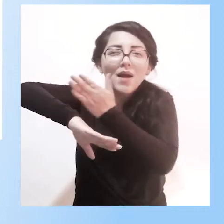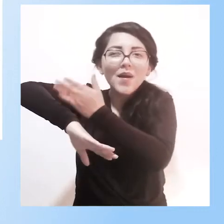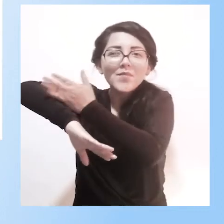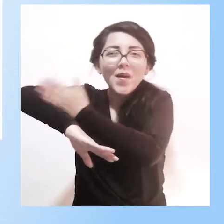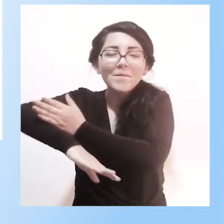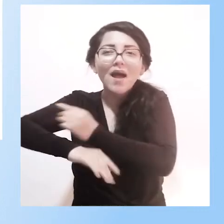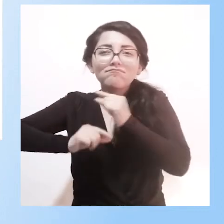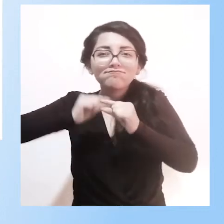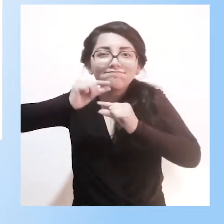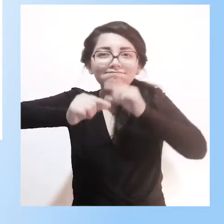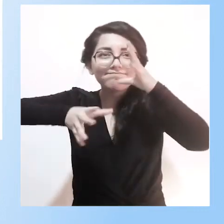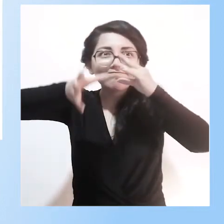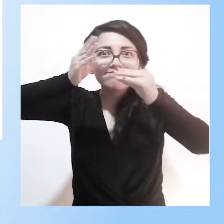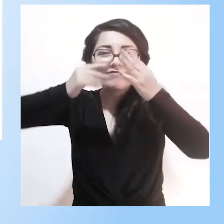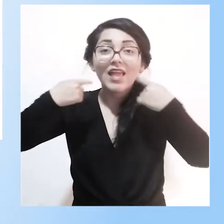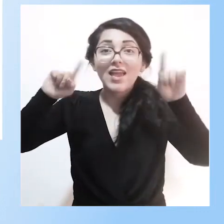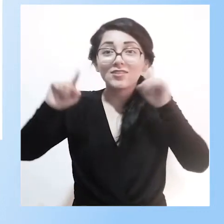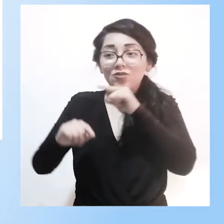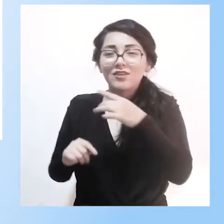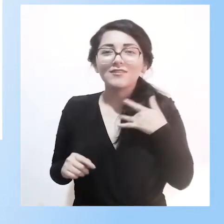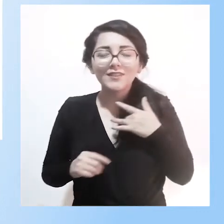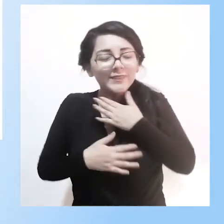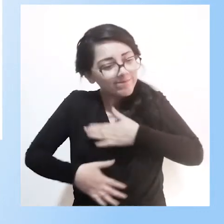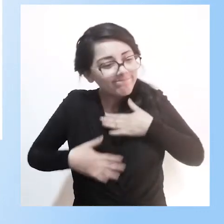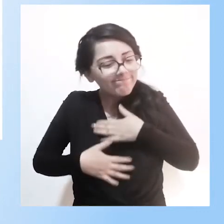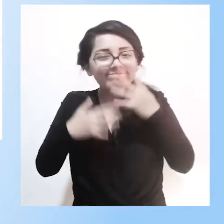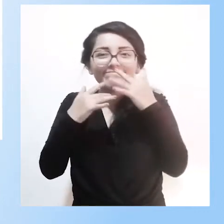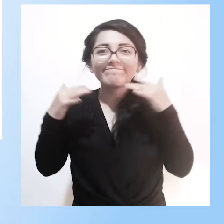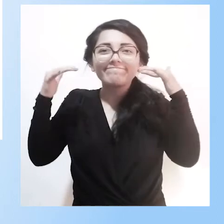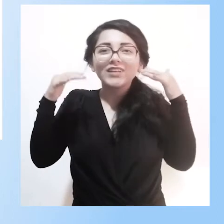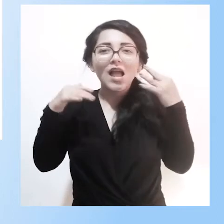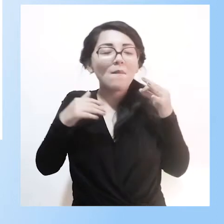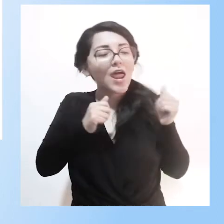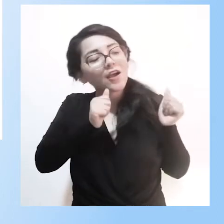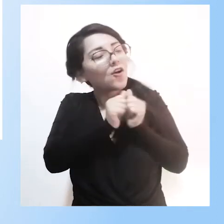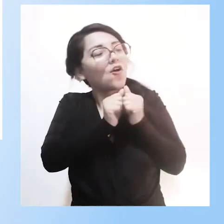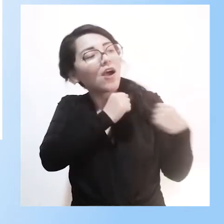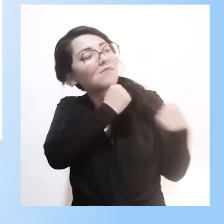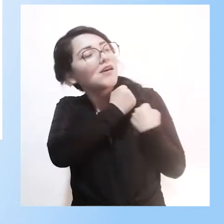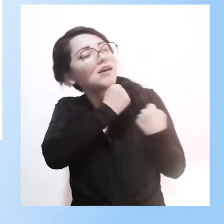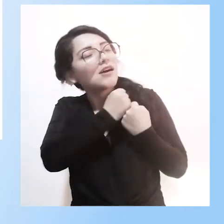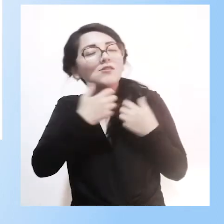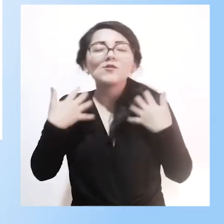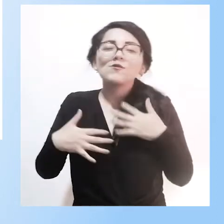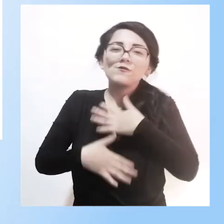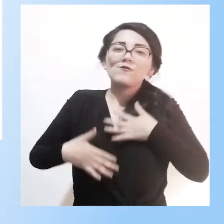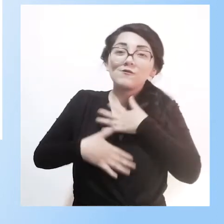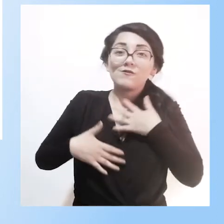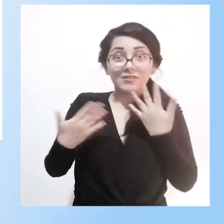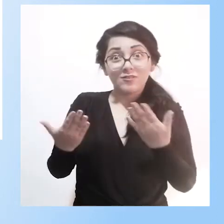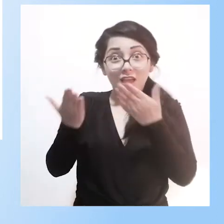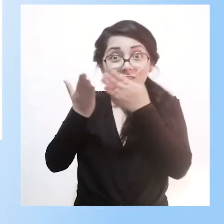sienta cómodo, feliz, acompañado y ustedes saben también que lo que hace al alumno